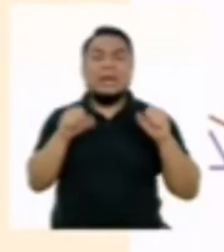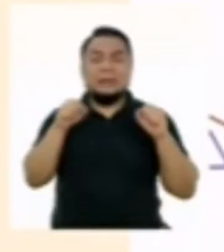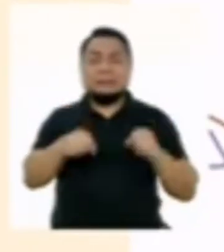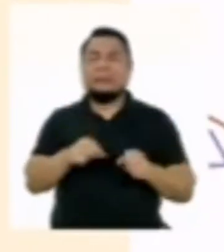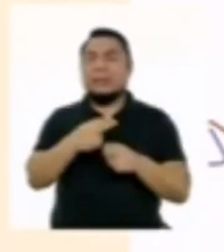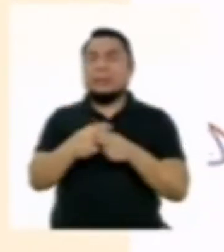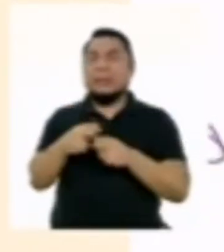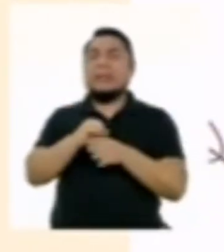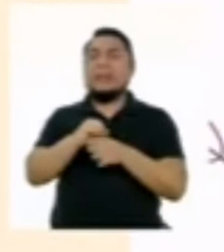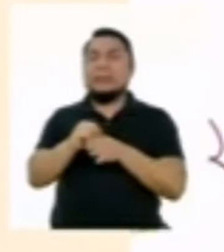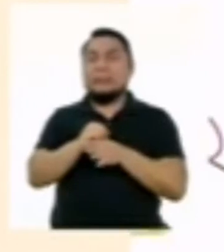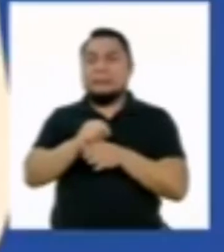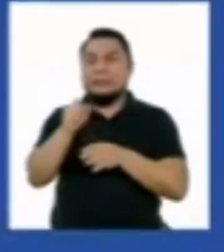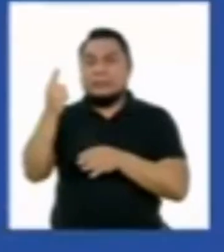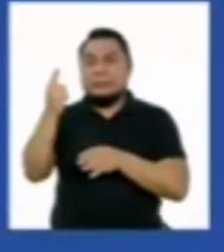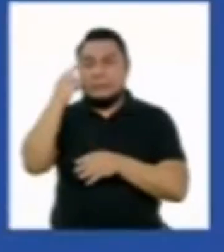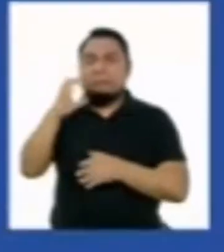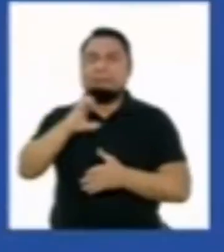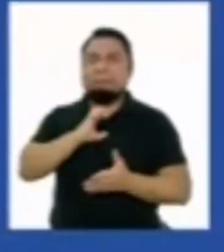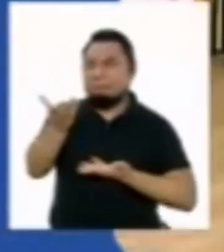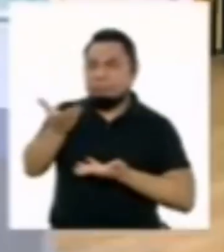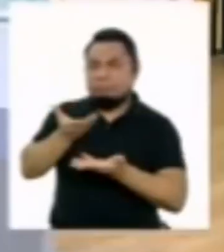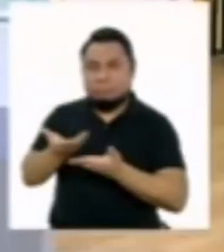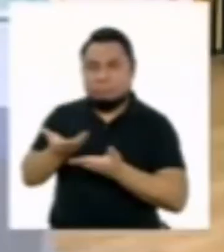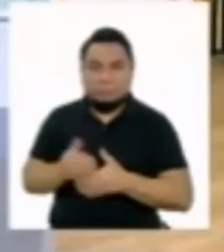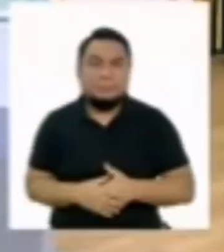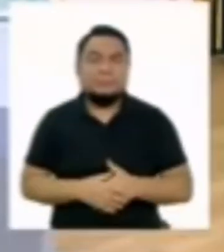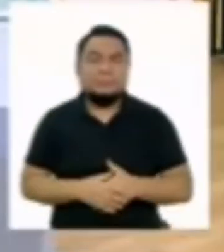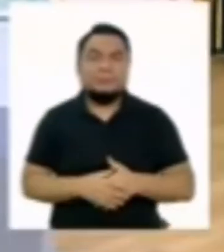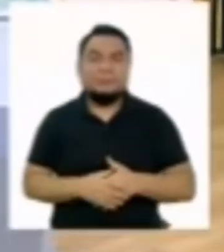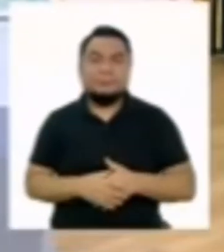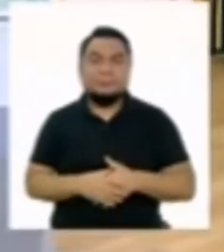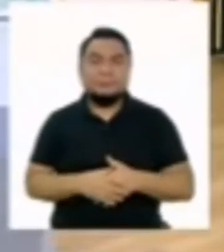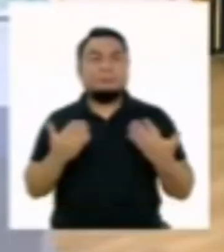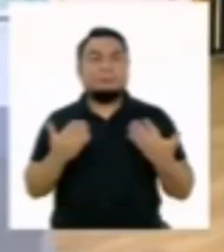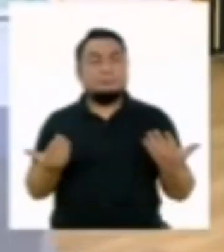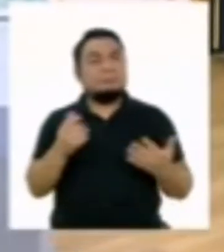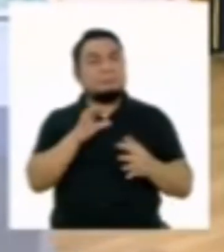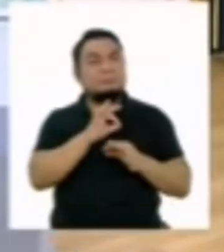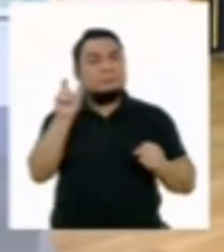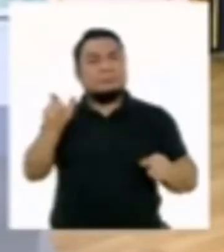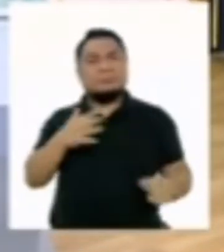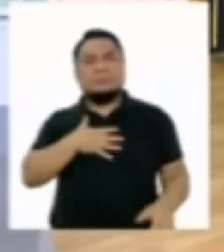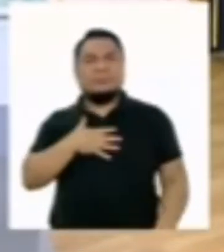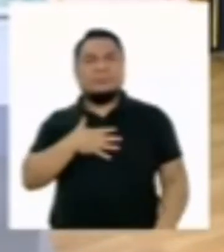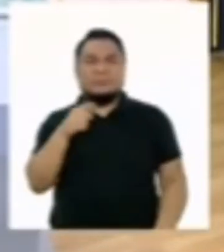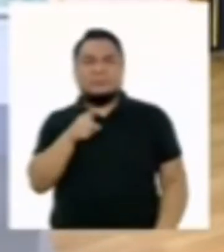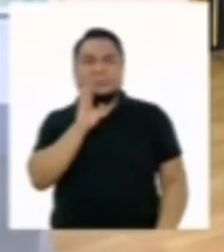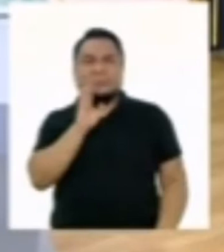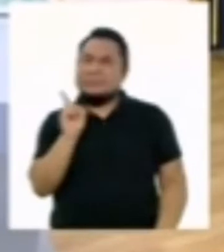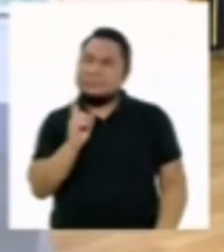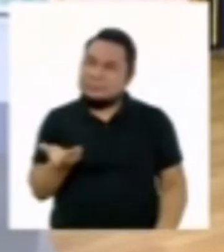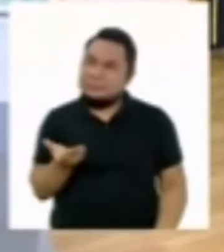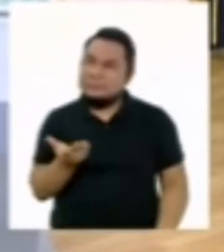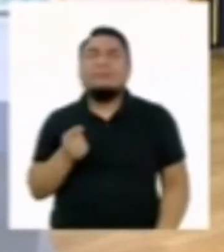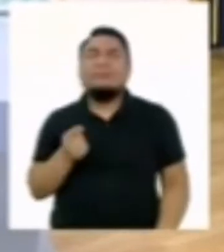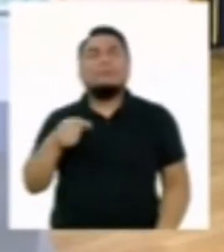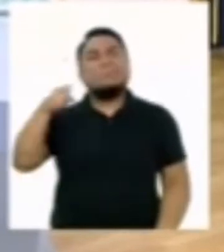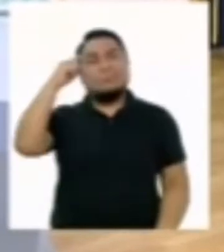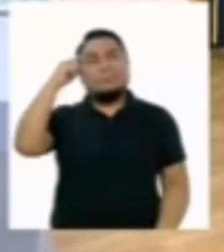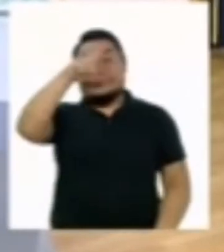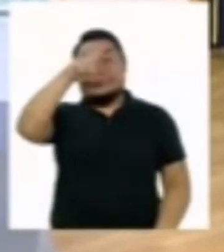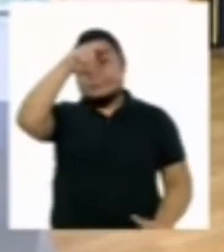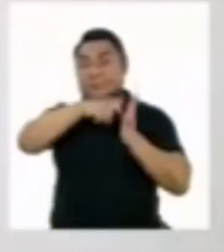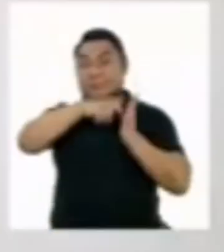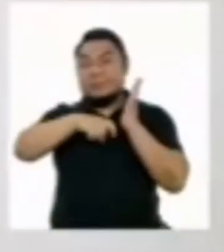un pequeño ejercicio de empatía. Creo que nadie estaría tranquilo con algo así, profesora. Entonces, ¿la